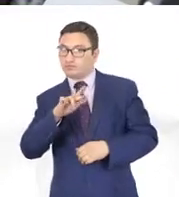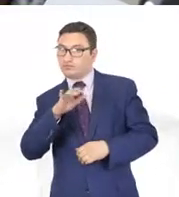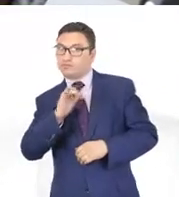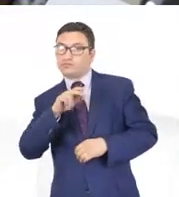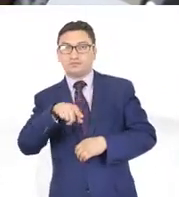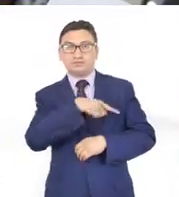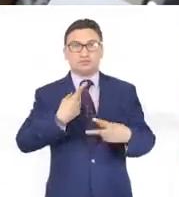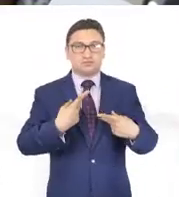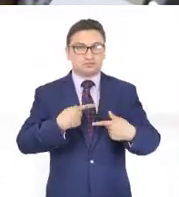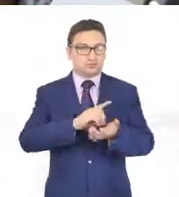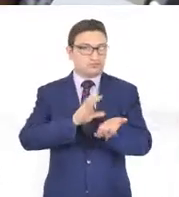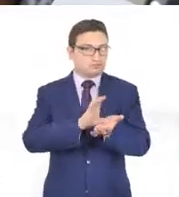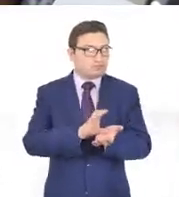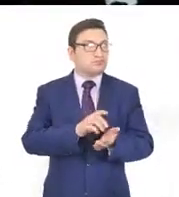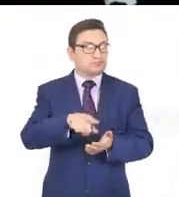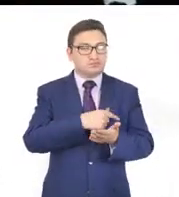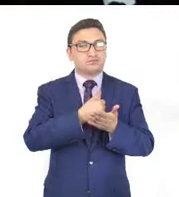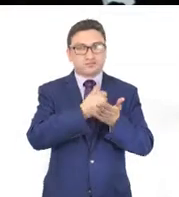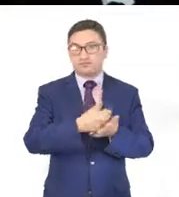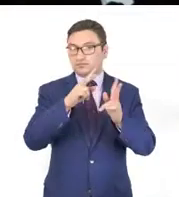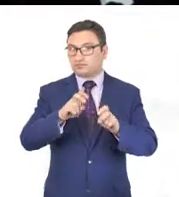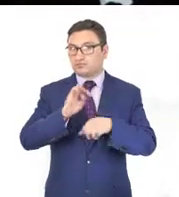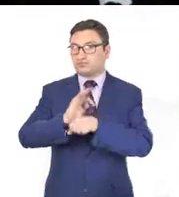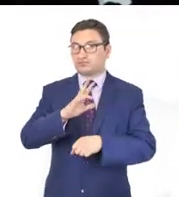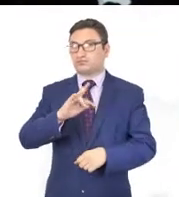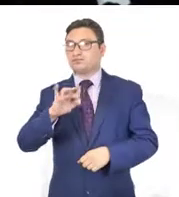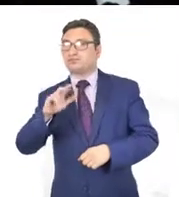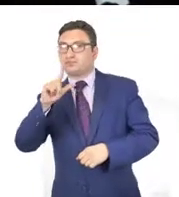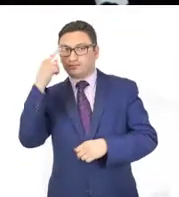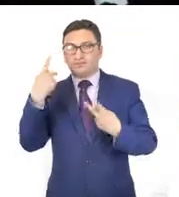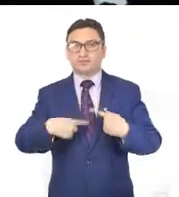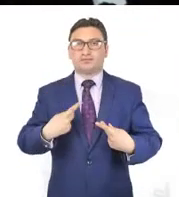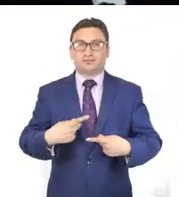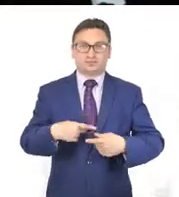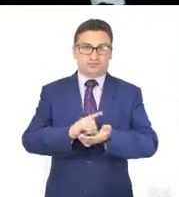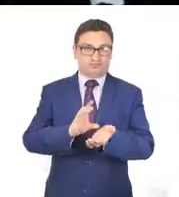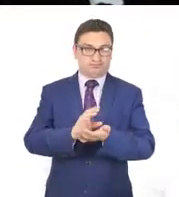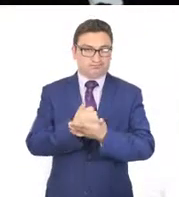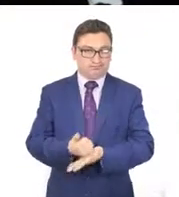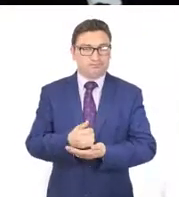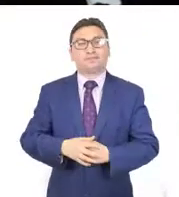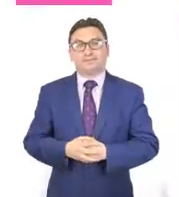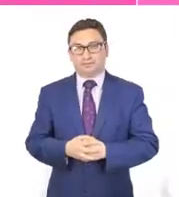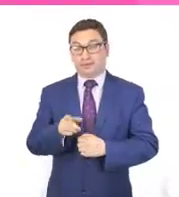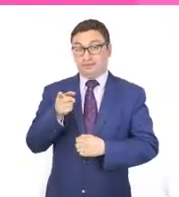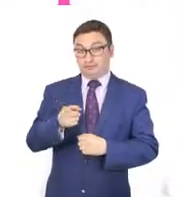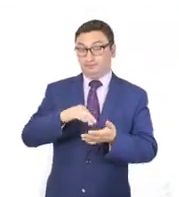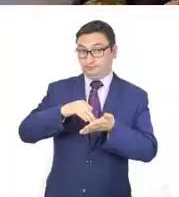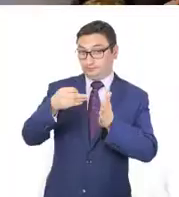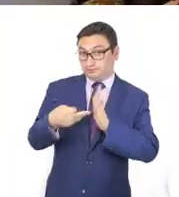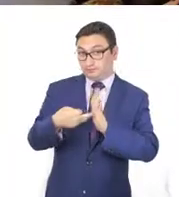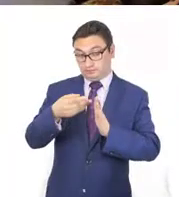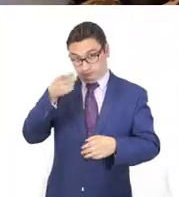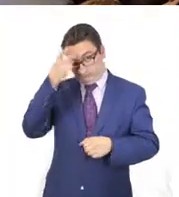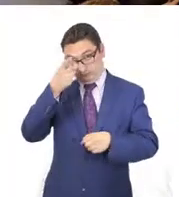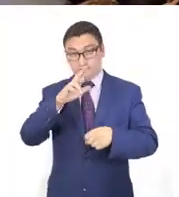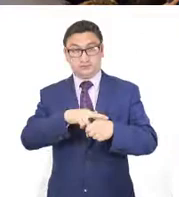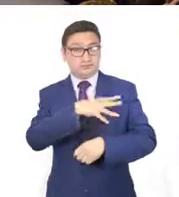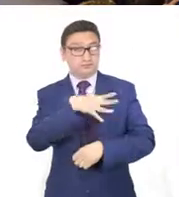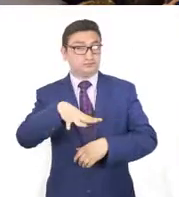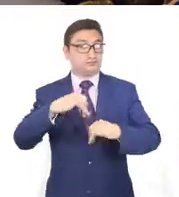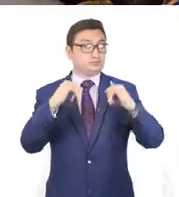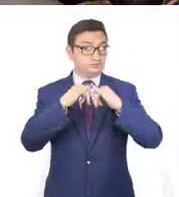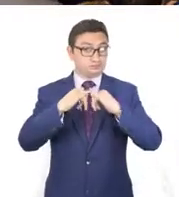10.000 personas con y sin discapacidad en temas de protección civil para personas con discapacidad. El ingeniero